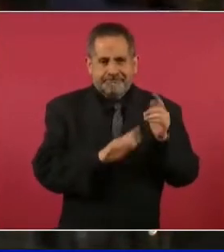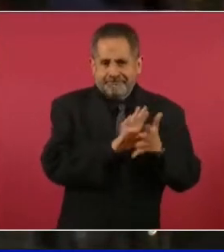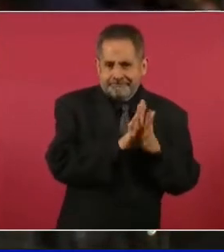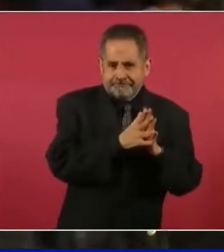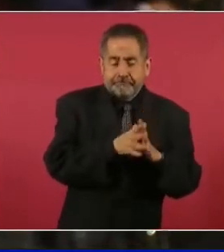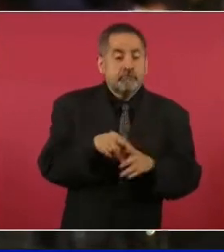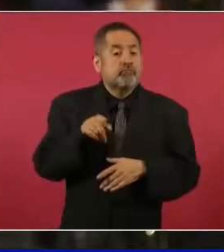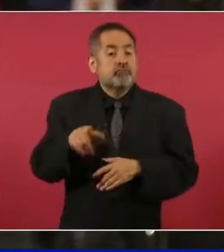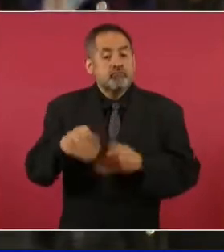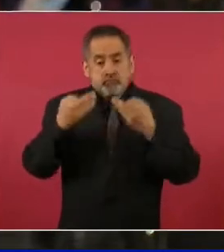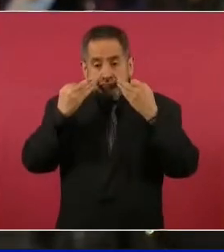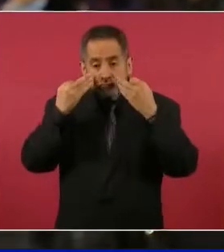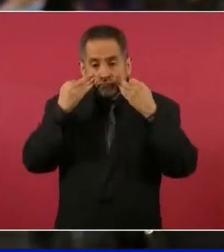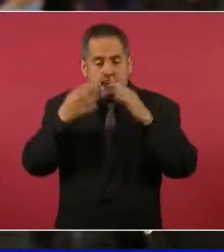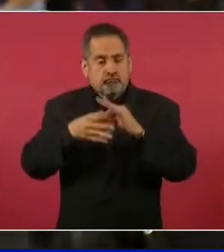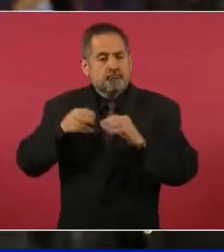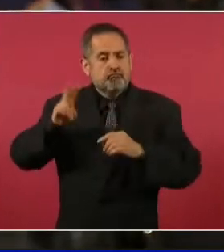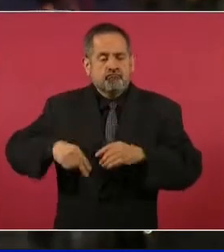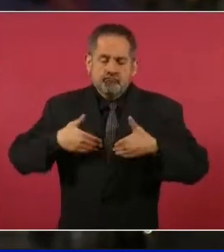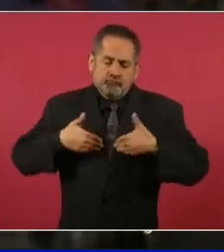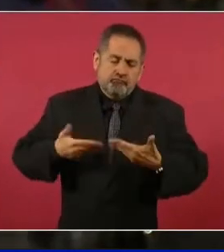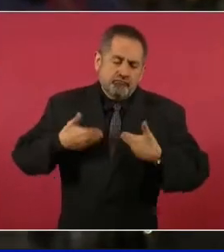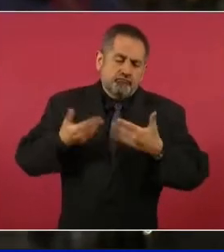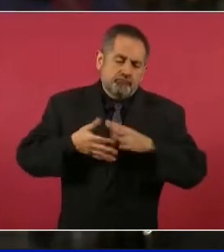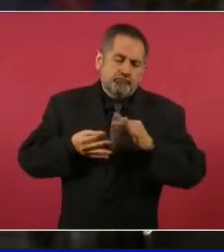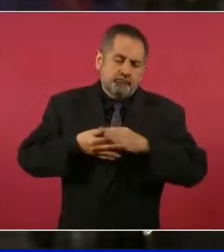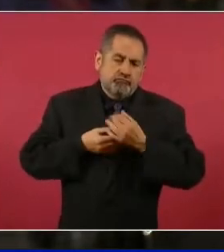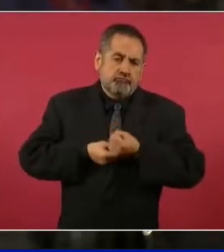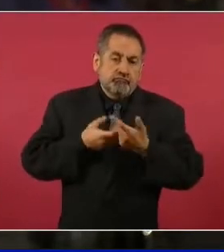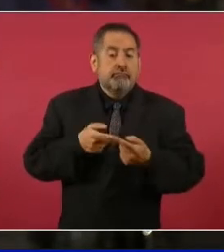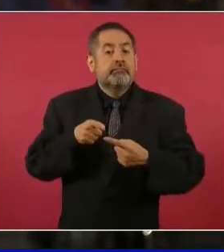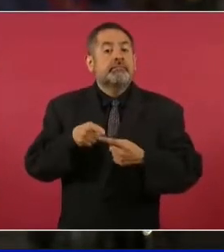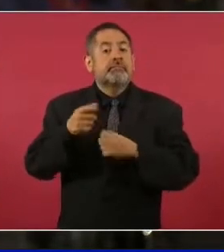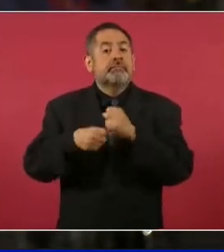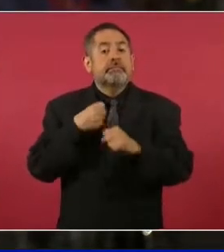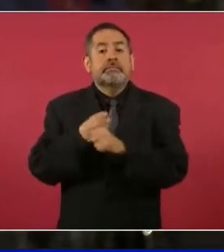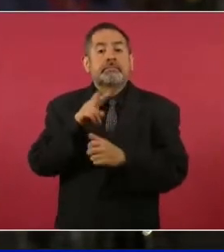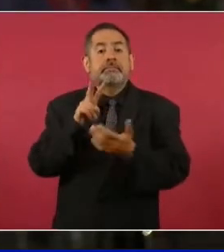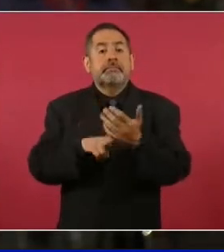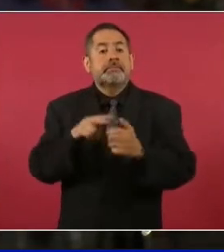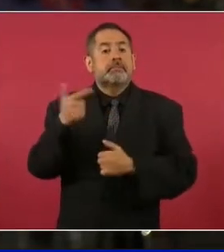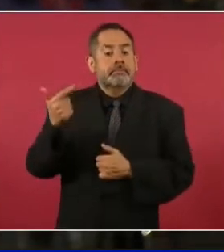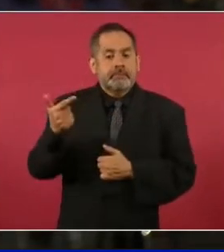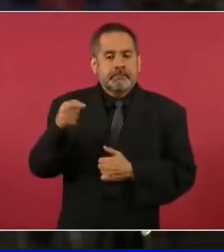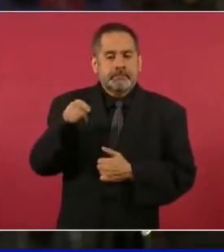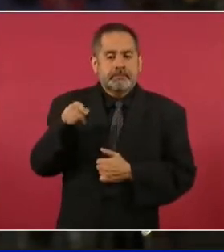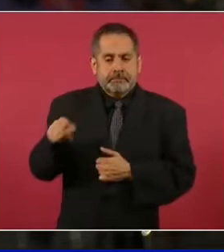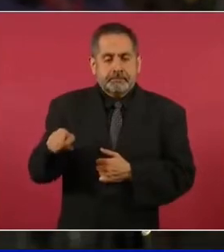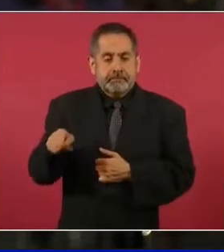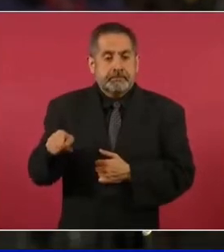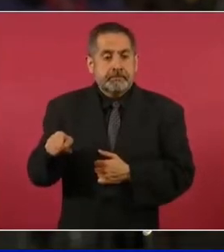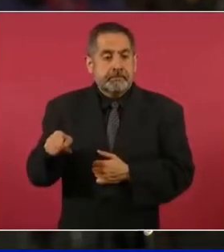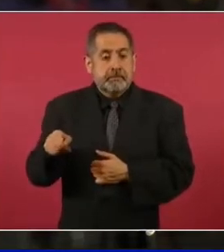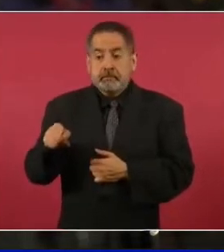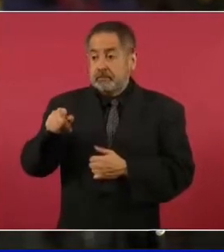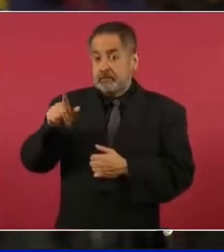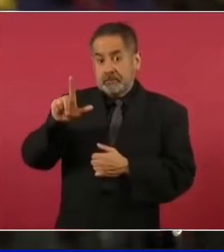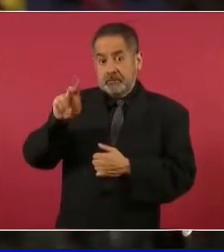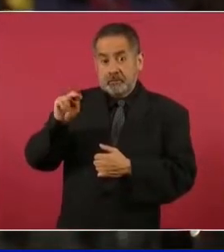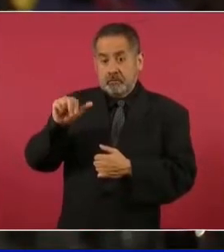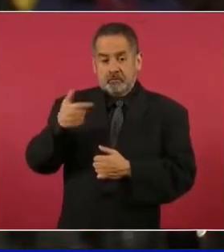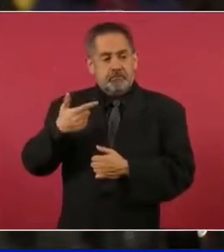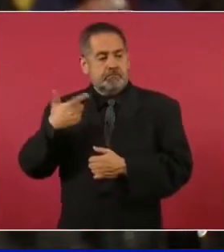de testimonio, lo que él confirma es que durante 2000, al menos a partir de 2007, había órdenes de García Luna